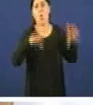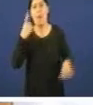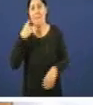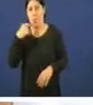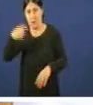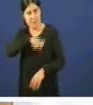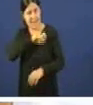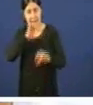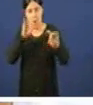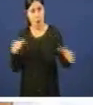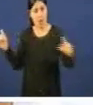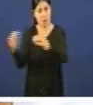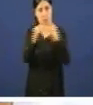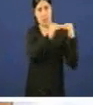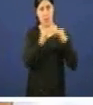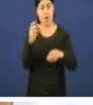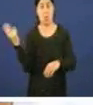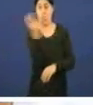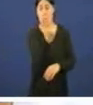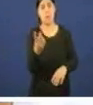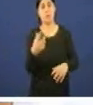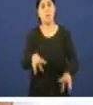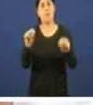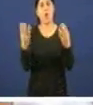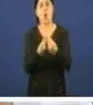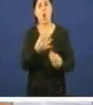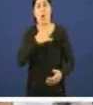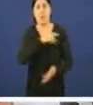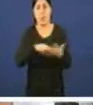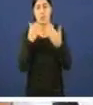España un se outros acabaron coa caixa galega non é nada polo de agora e moitas gracias